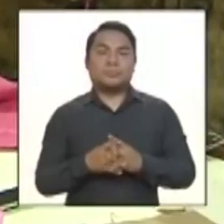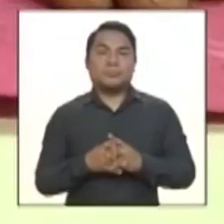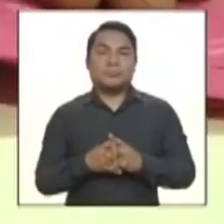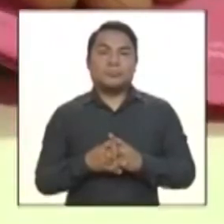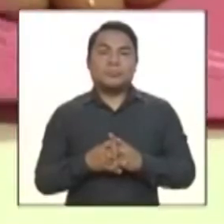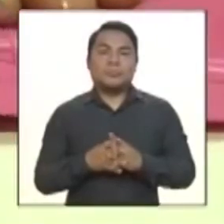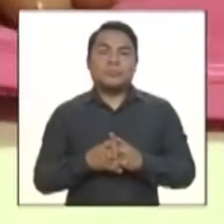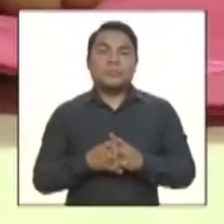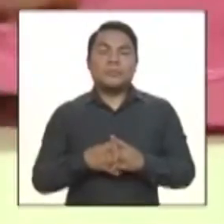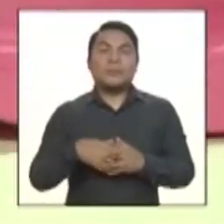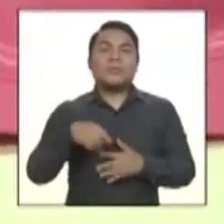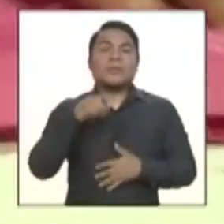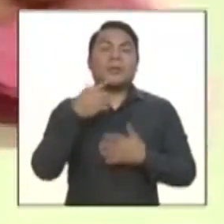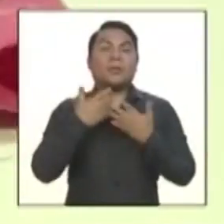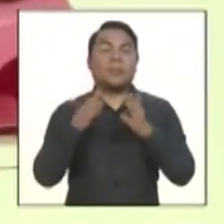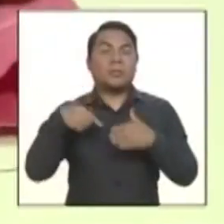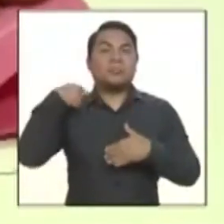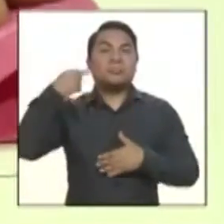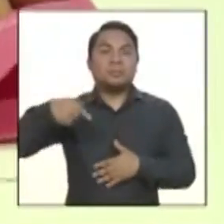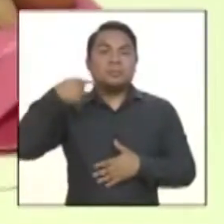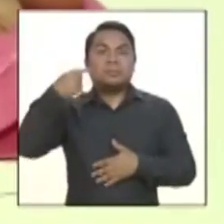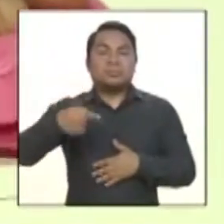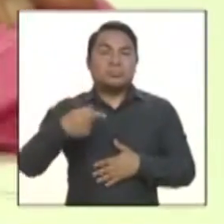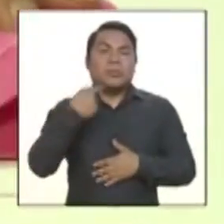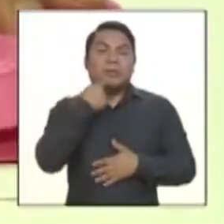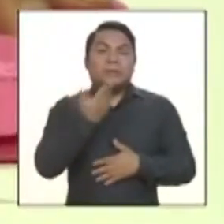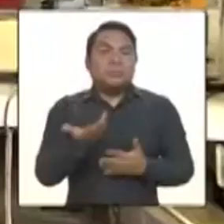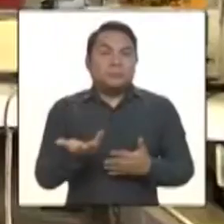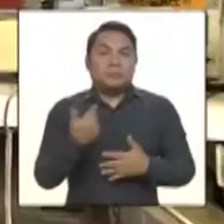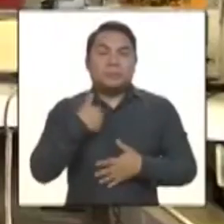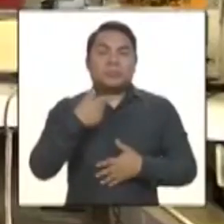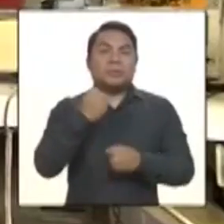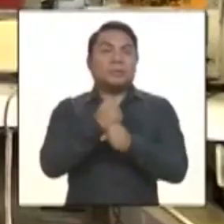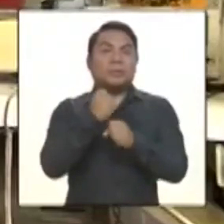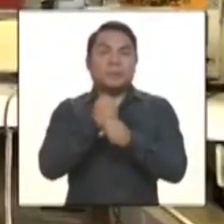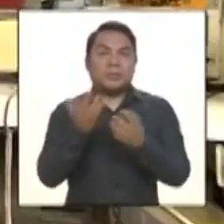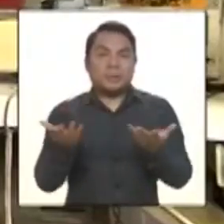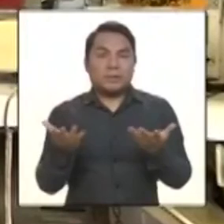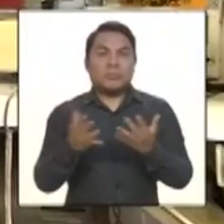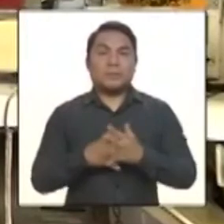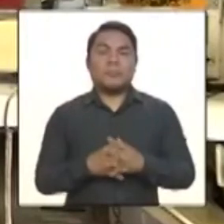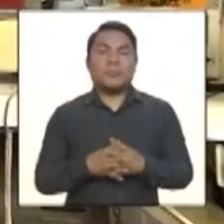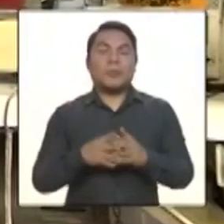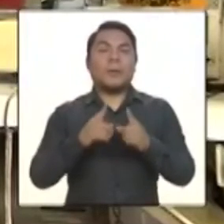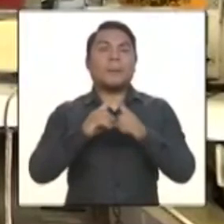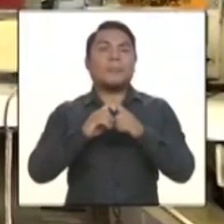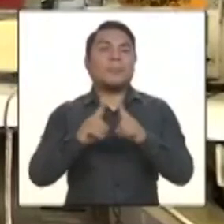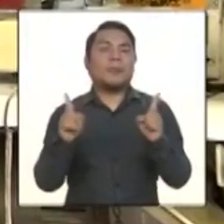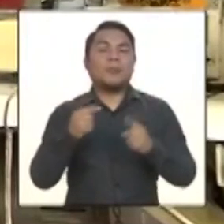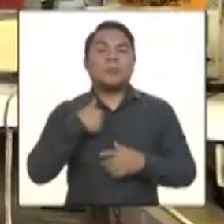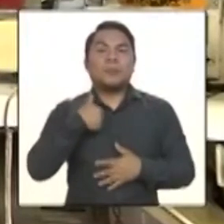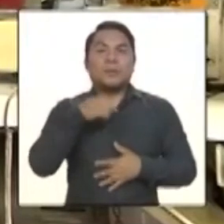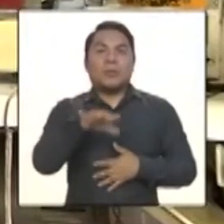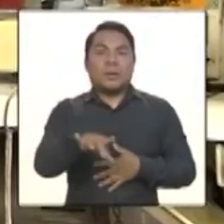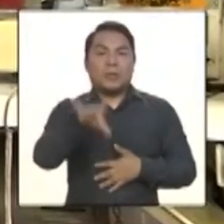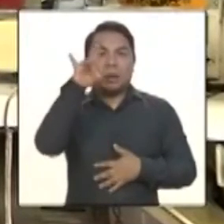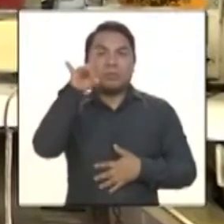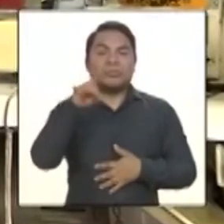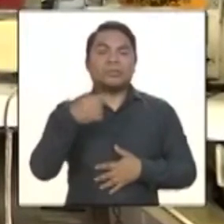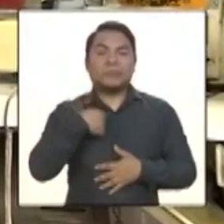De un día para otro me hicieron esto y entonces, este, primero escogí, este,